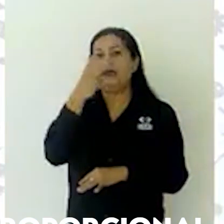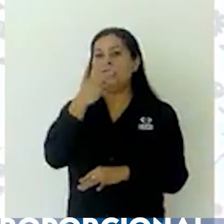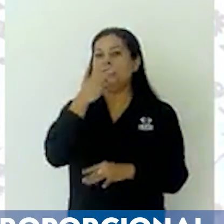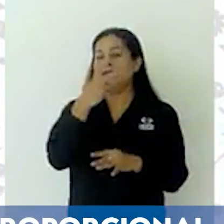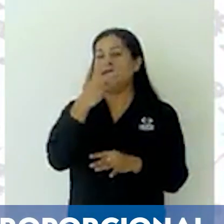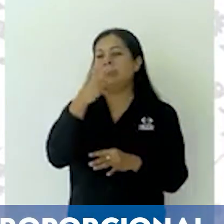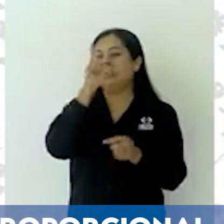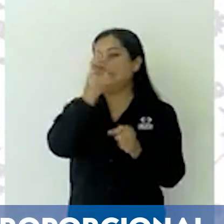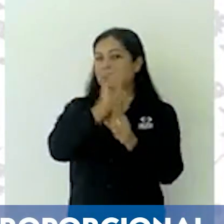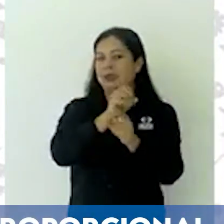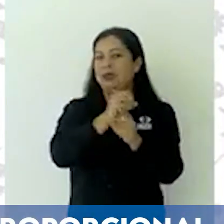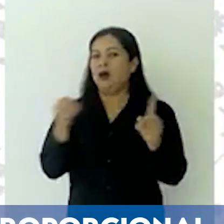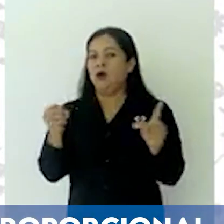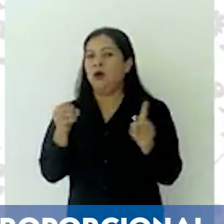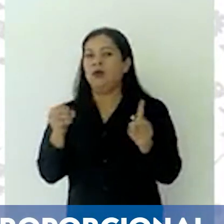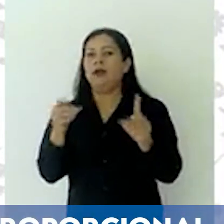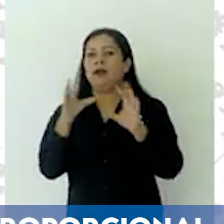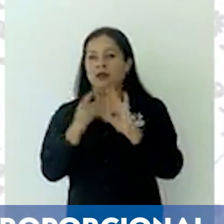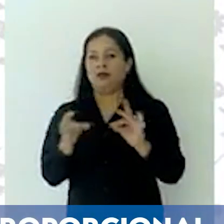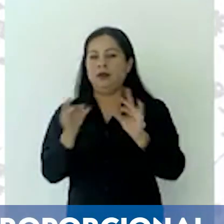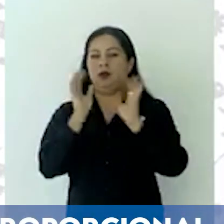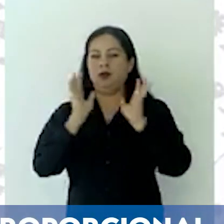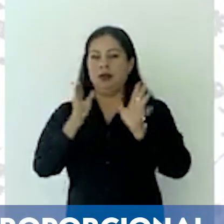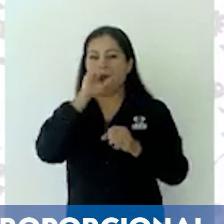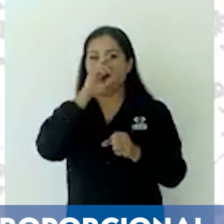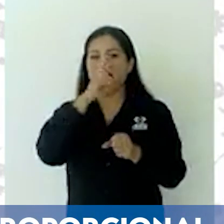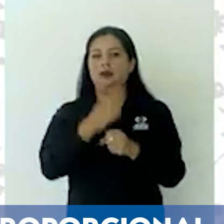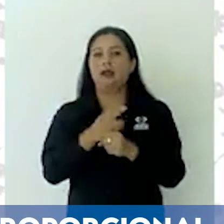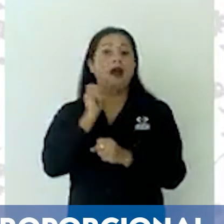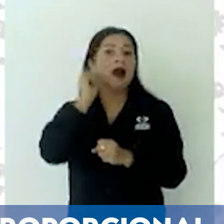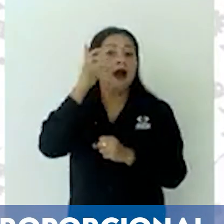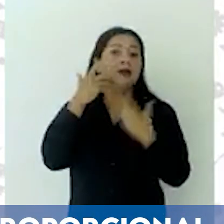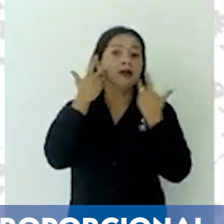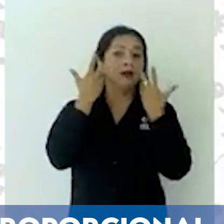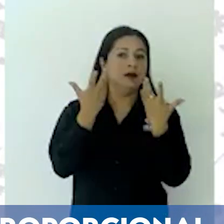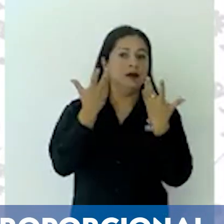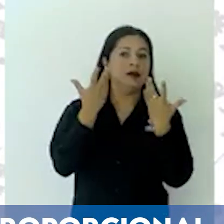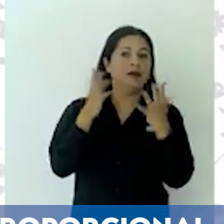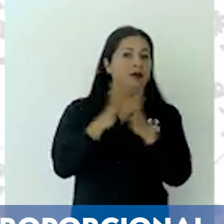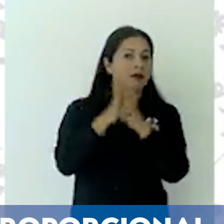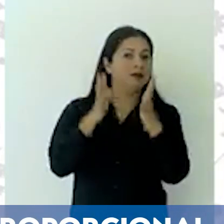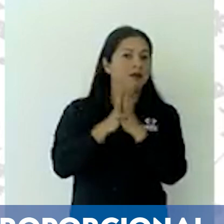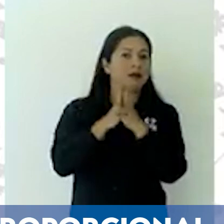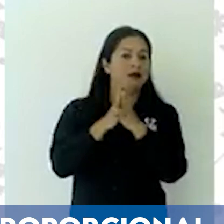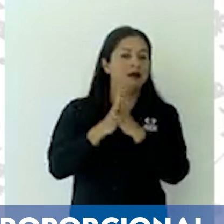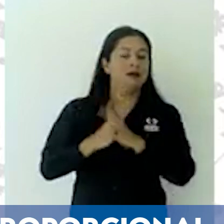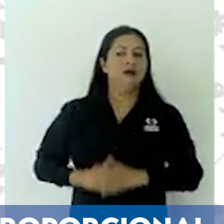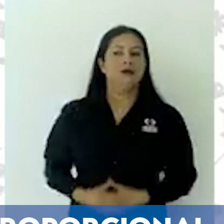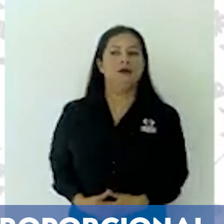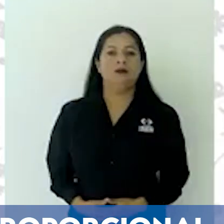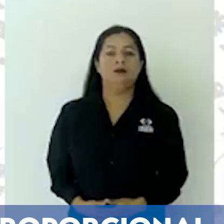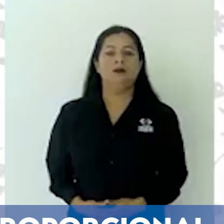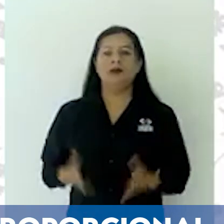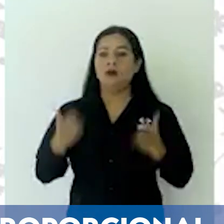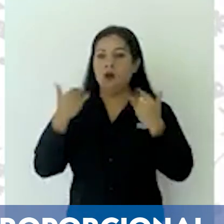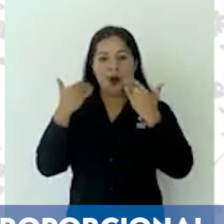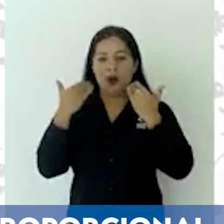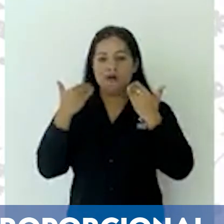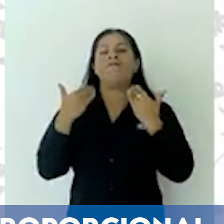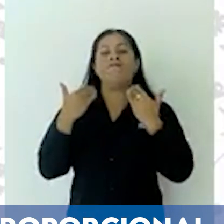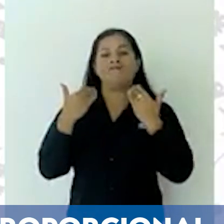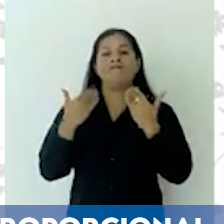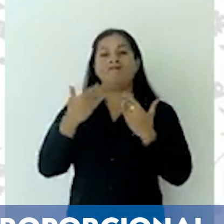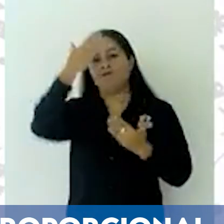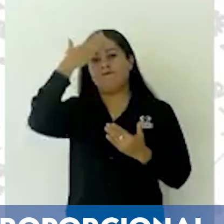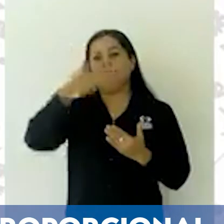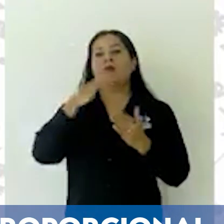El Instituto Electoral de Participación Ciudadana asignó las diputaciones de distribución proporcional, de las cuales